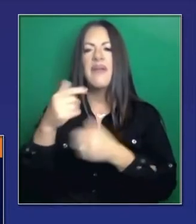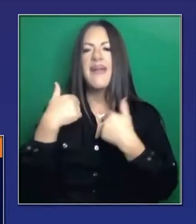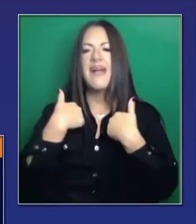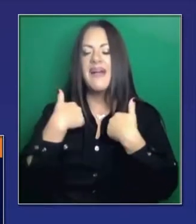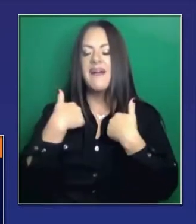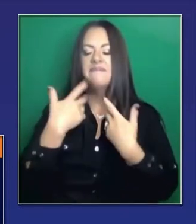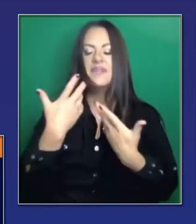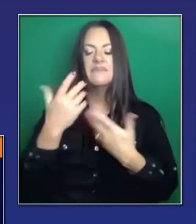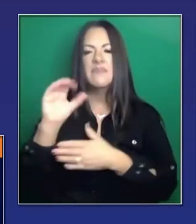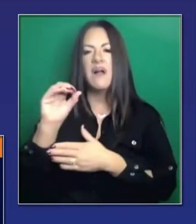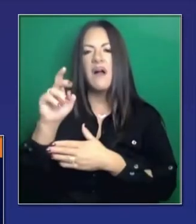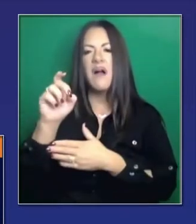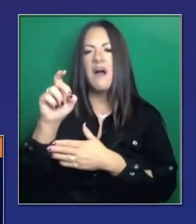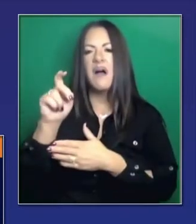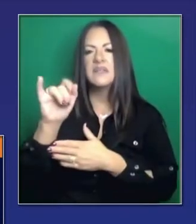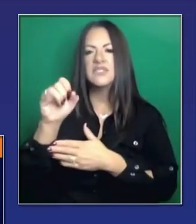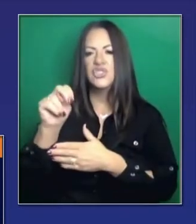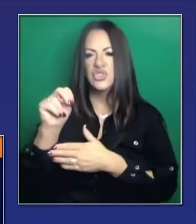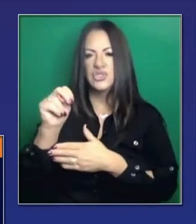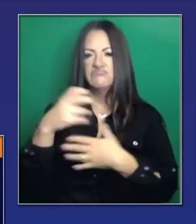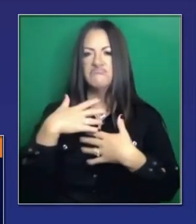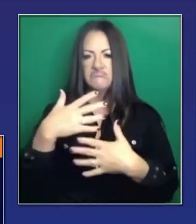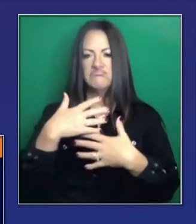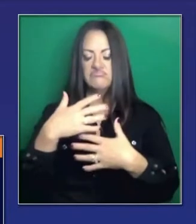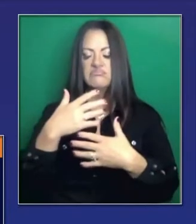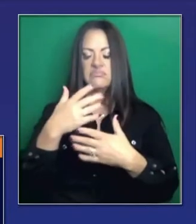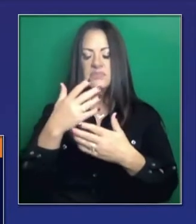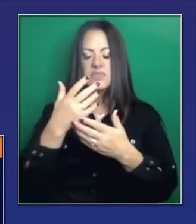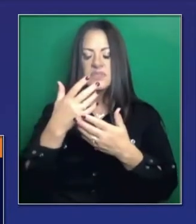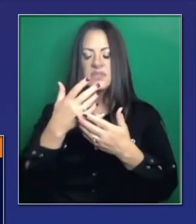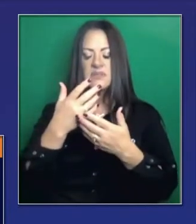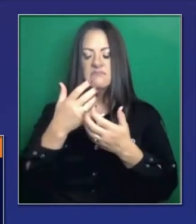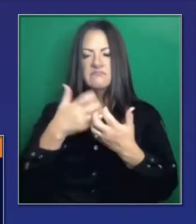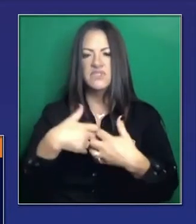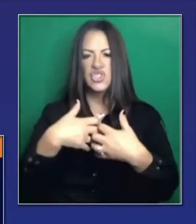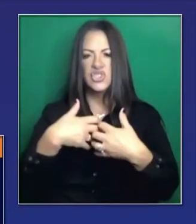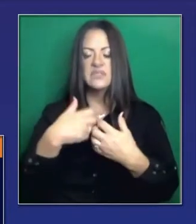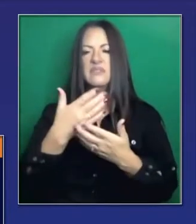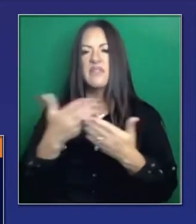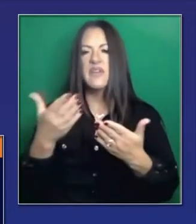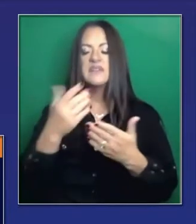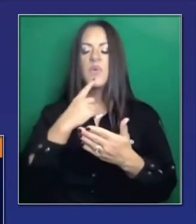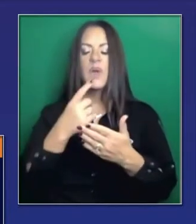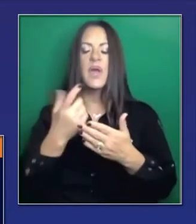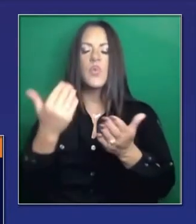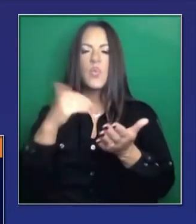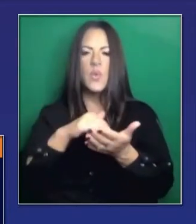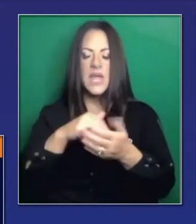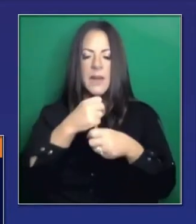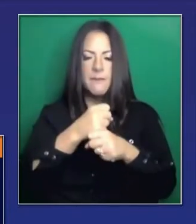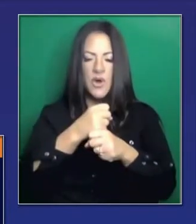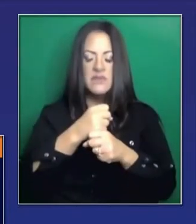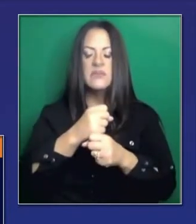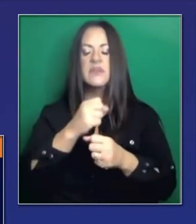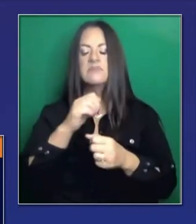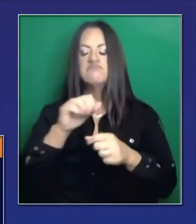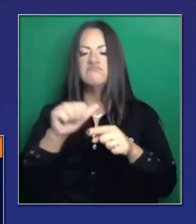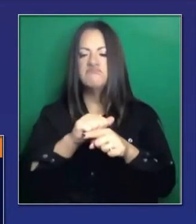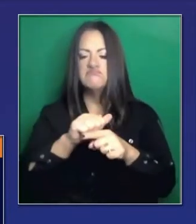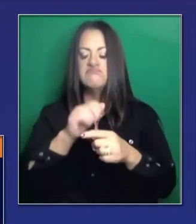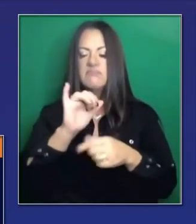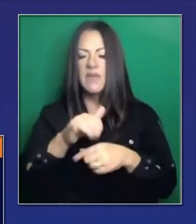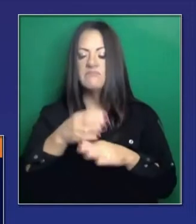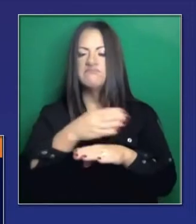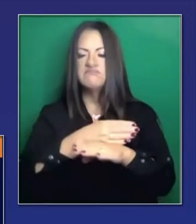Tienen oxígeno como componente de estas unidades. Y estamos reutilizando estos equipos. Tenemos el equipo de